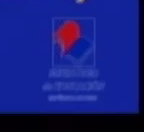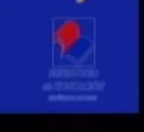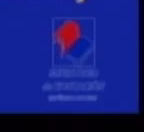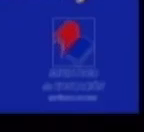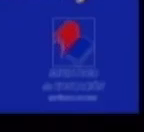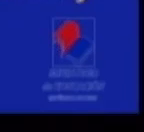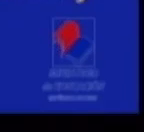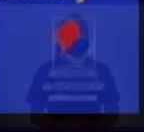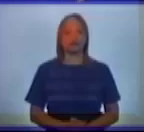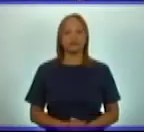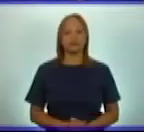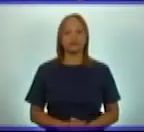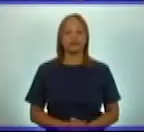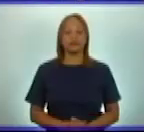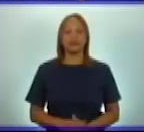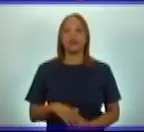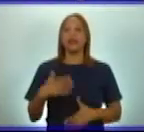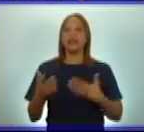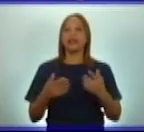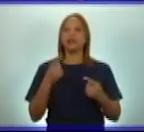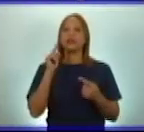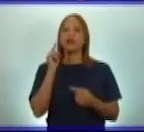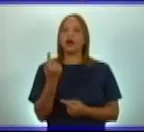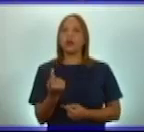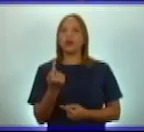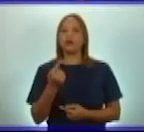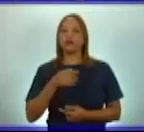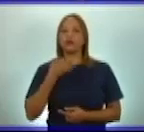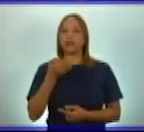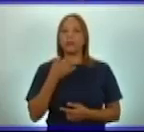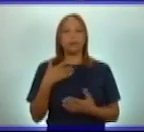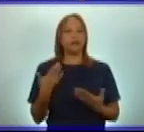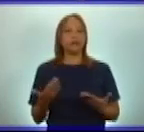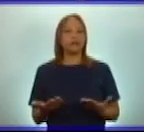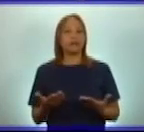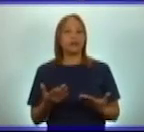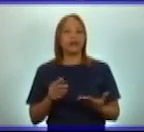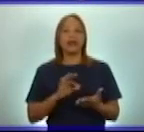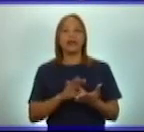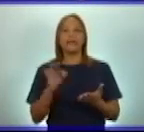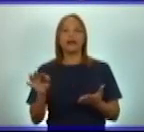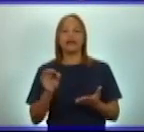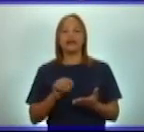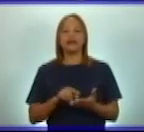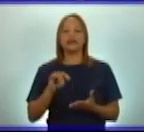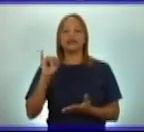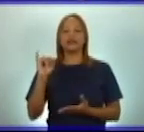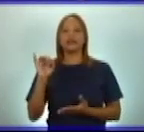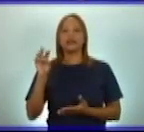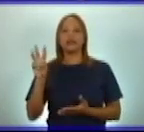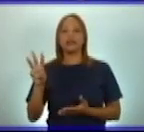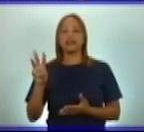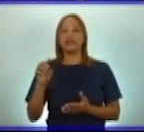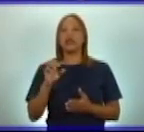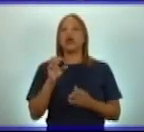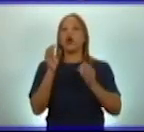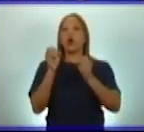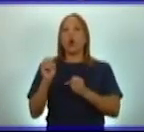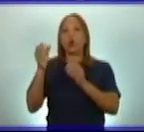Dice la actividad 1 de tu cuaderno que está en la página 63. Ordena